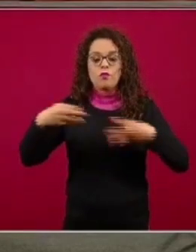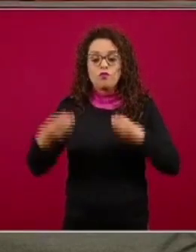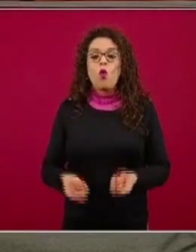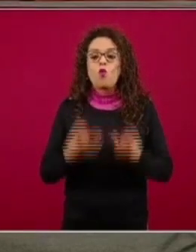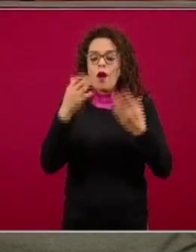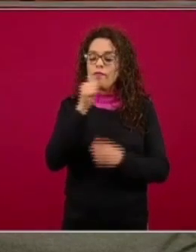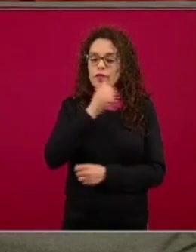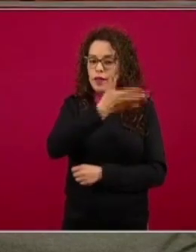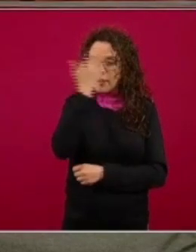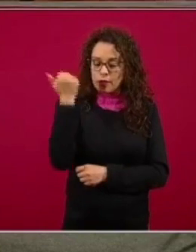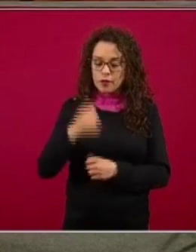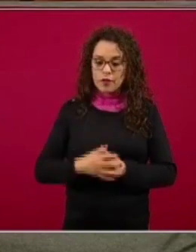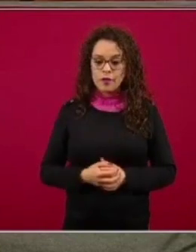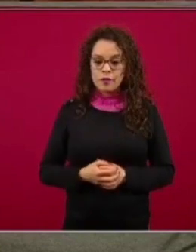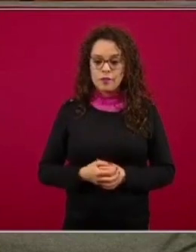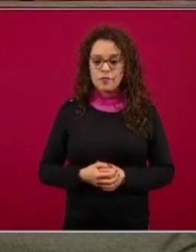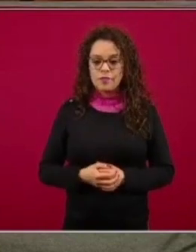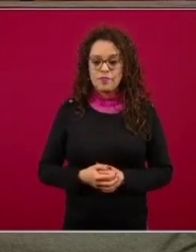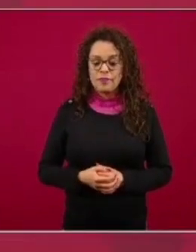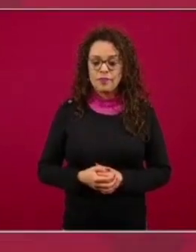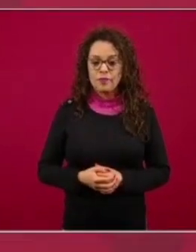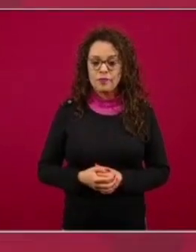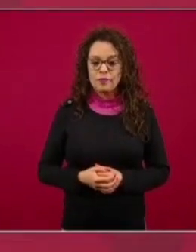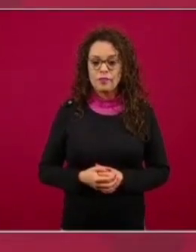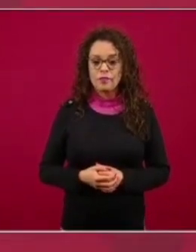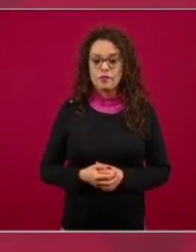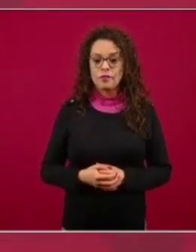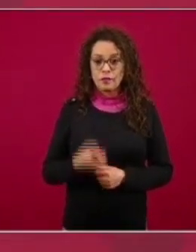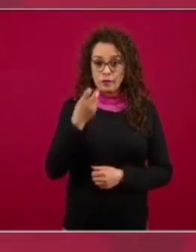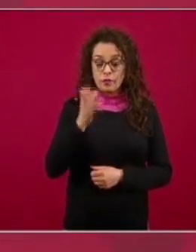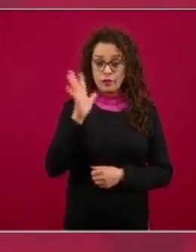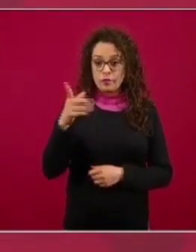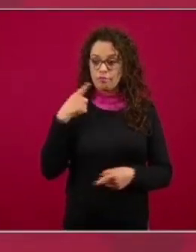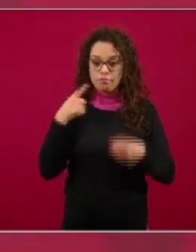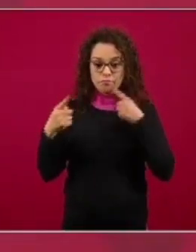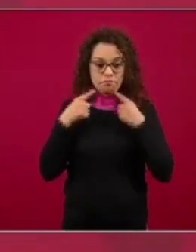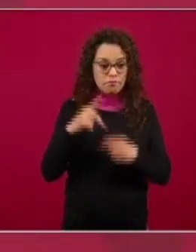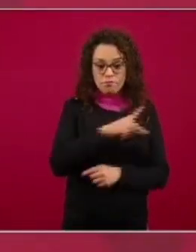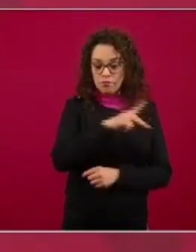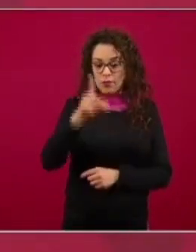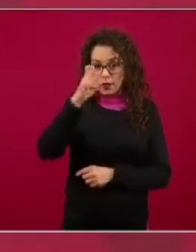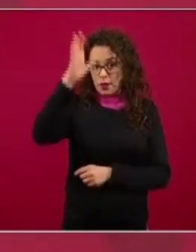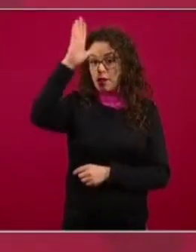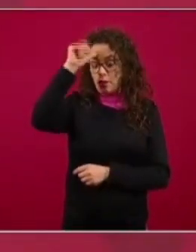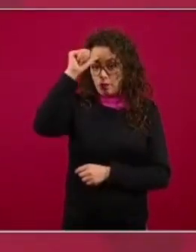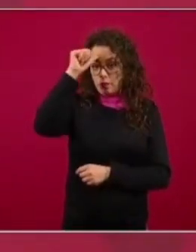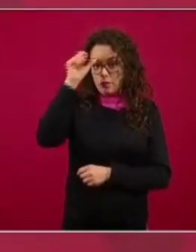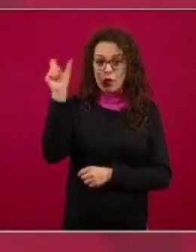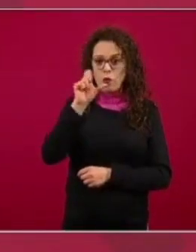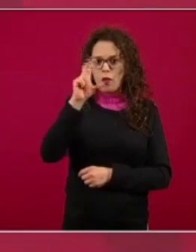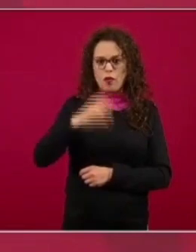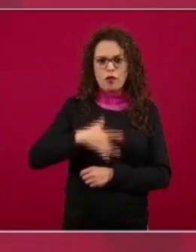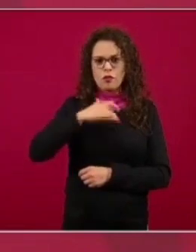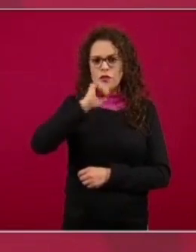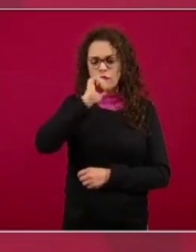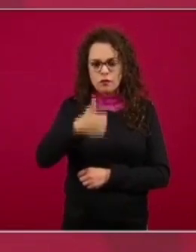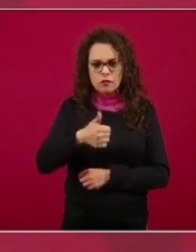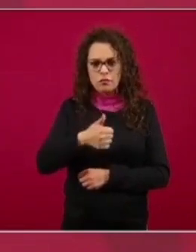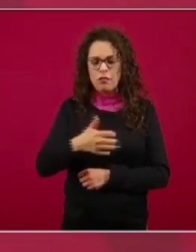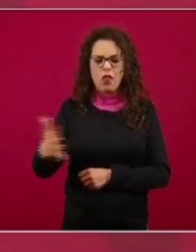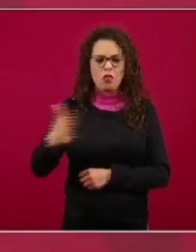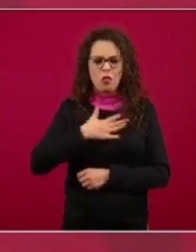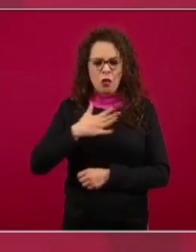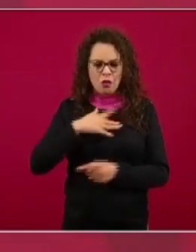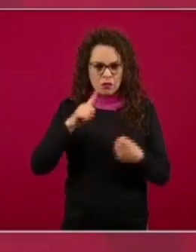que se ha considerado por consenso que al no tener los síntomas tos o estornudos